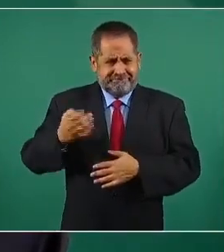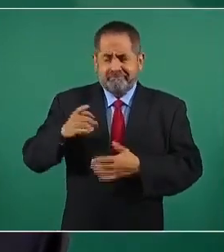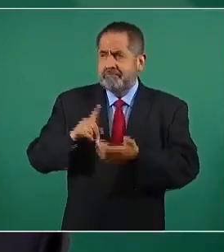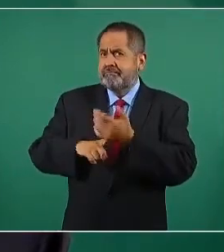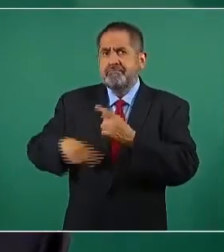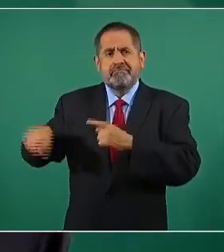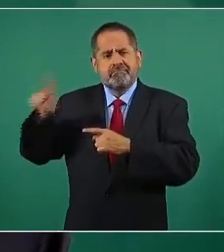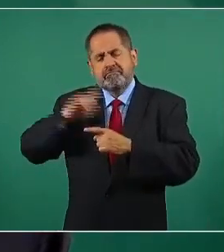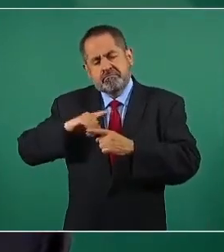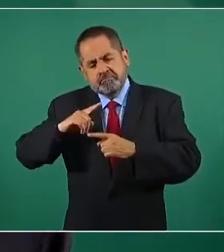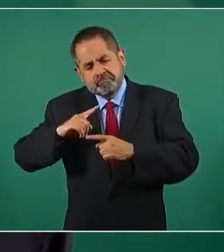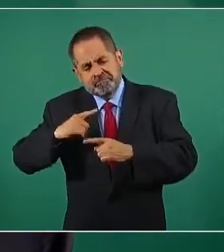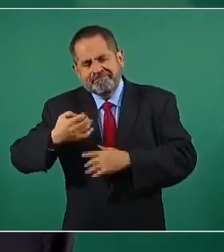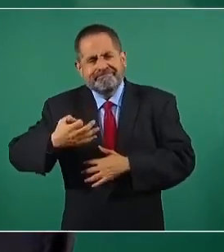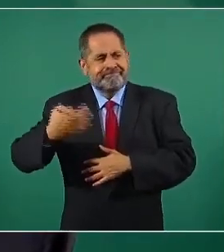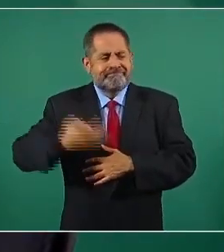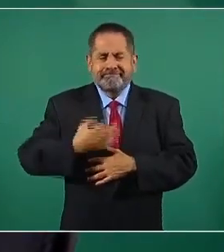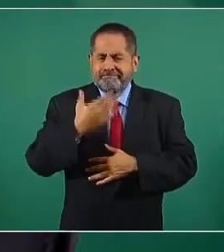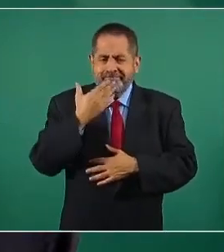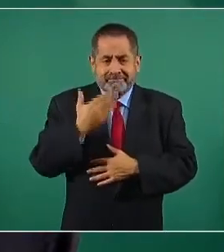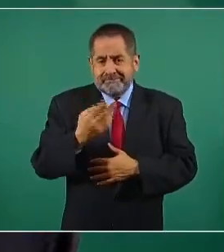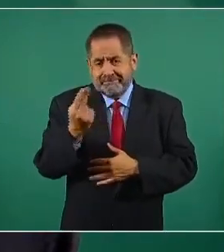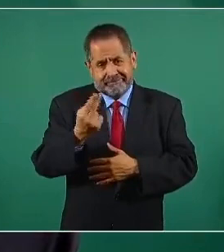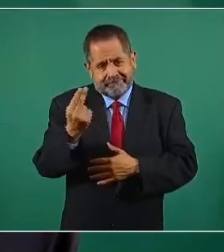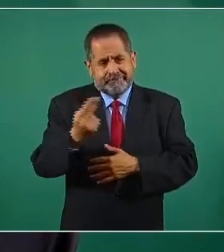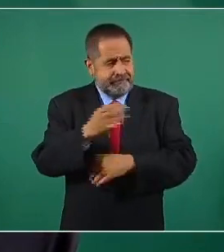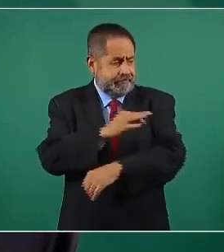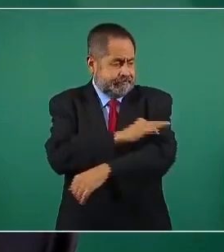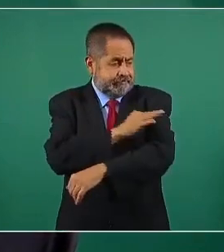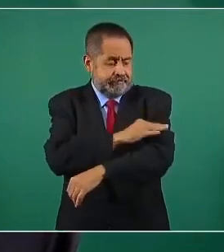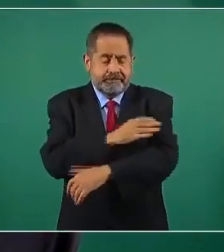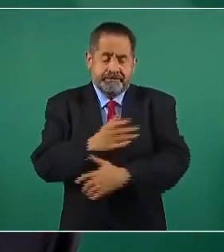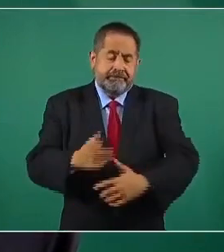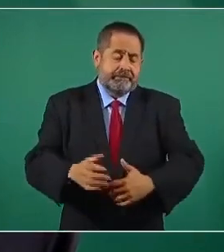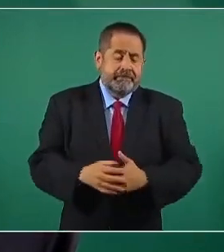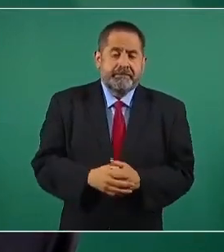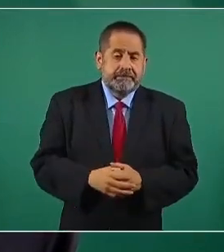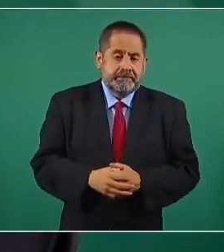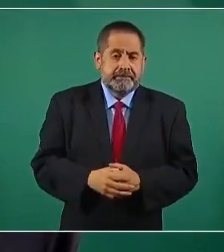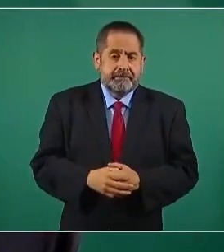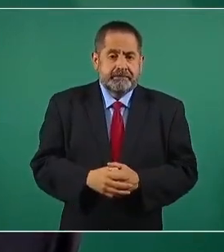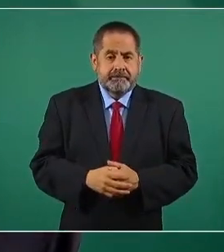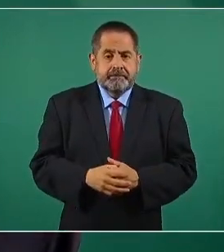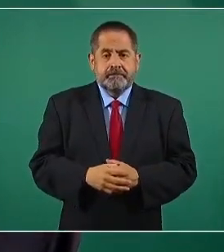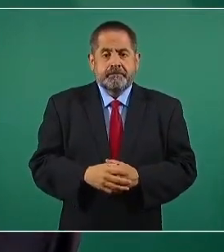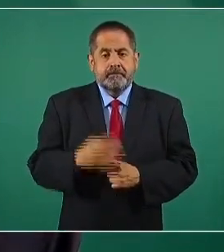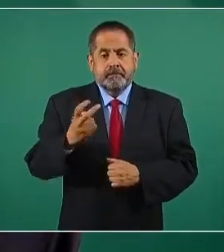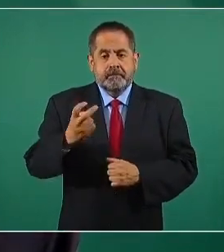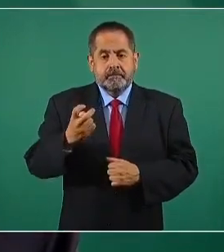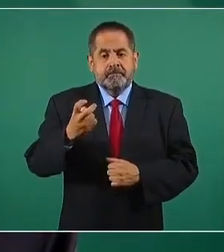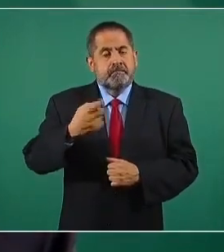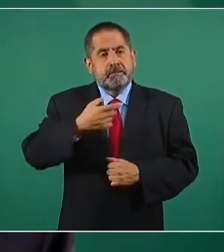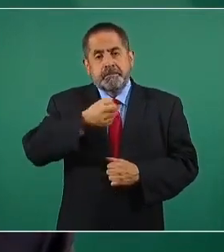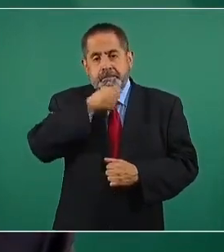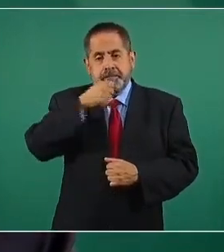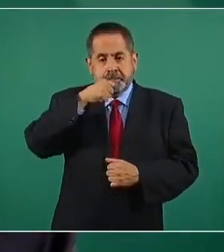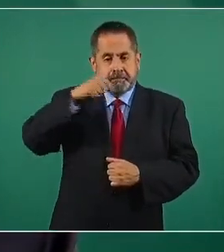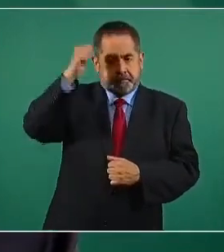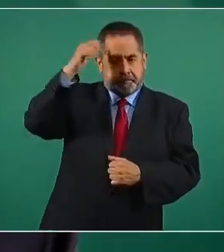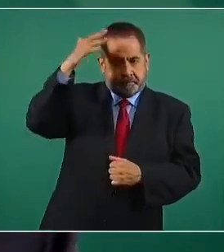Por eso, a los adultos mayores